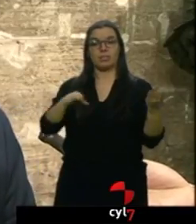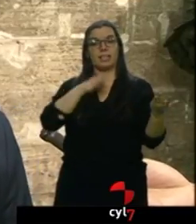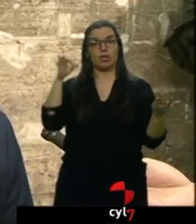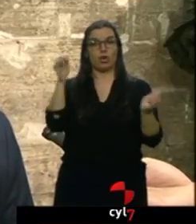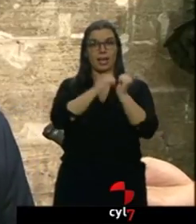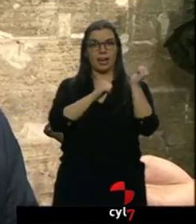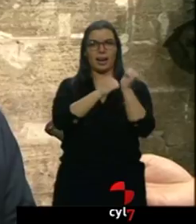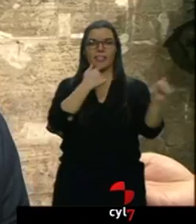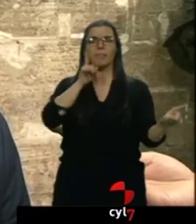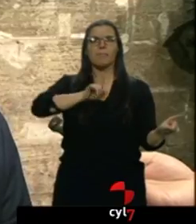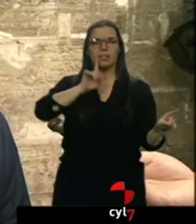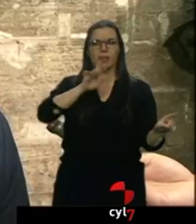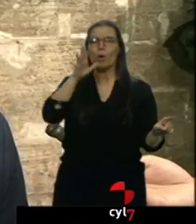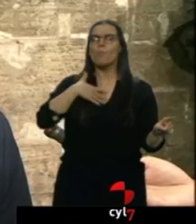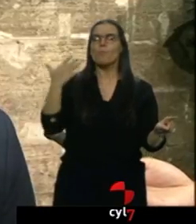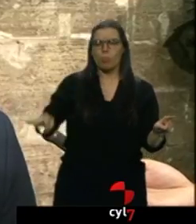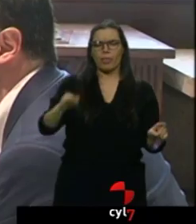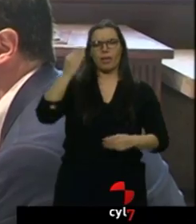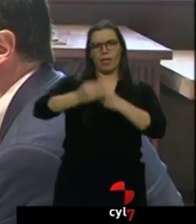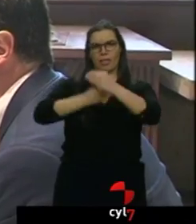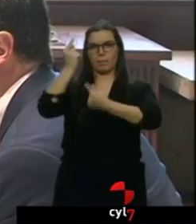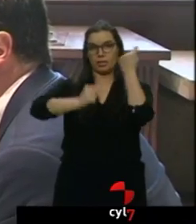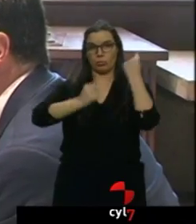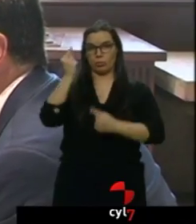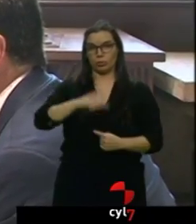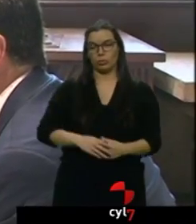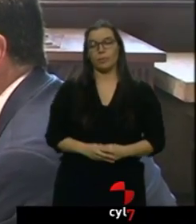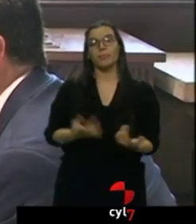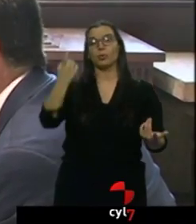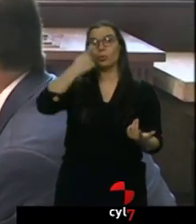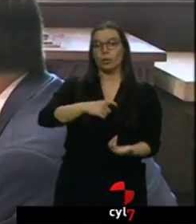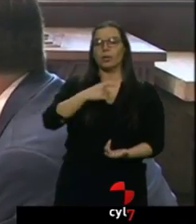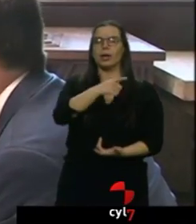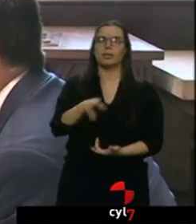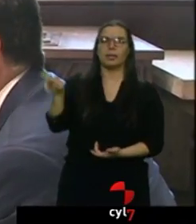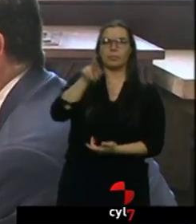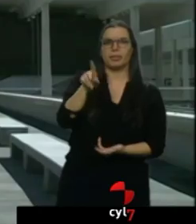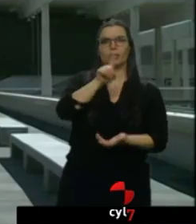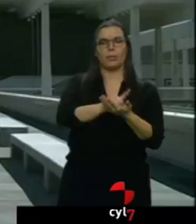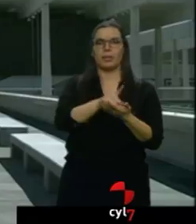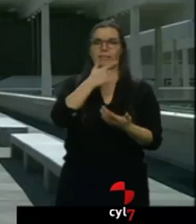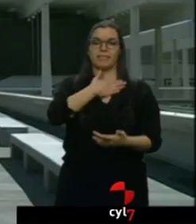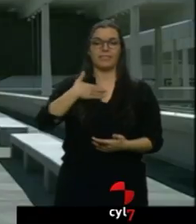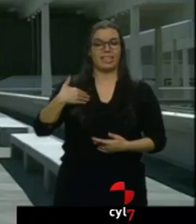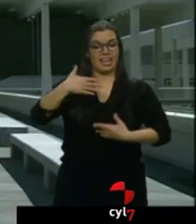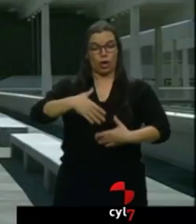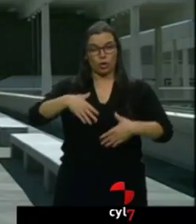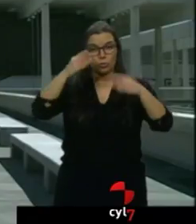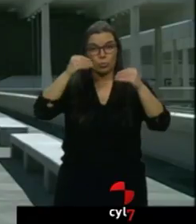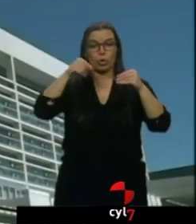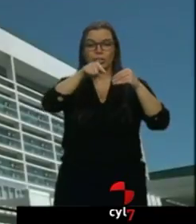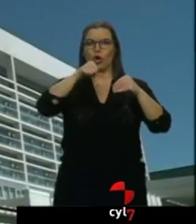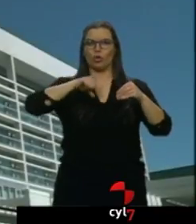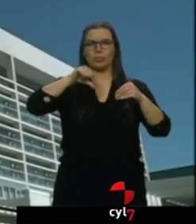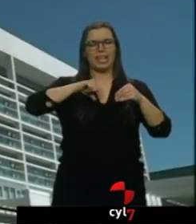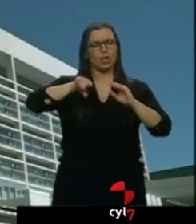miente. Es posible presentar unos presupuestos. Tudanca ha vuelto a reiterar su intención de revertir por completo a la sanidad pública el hospital de